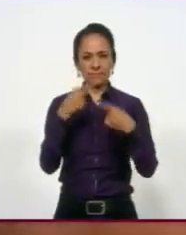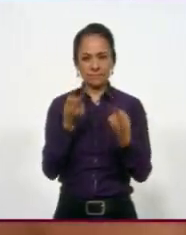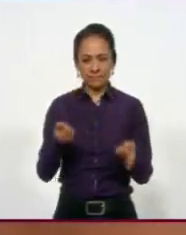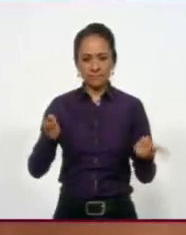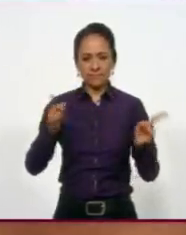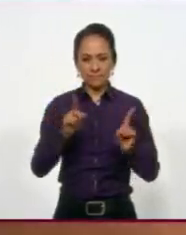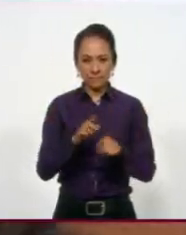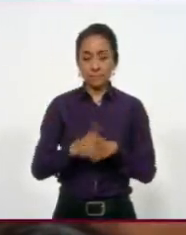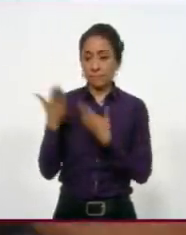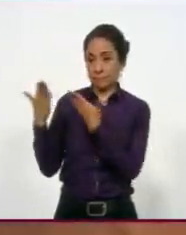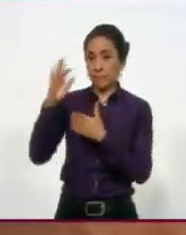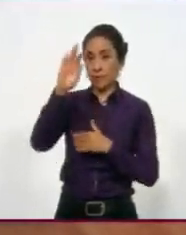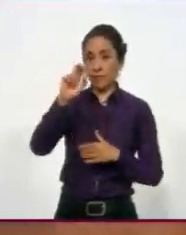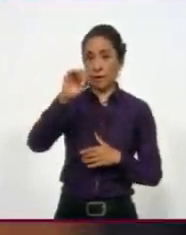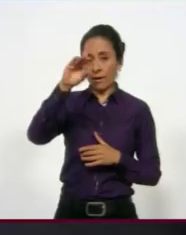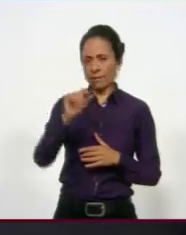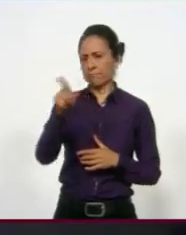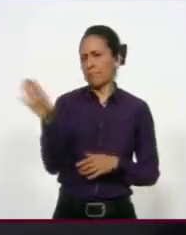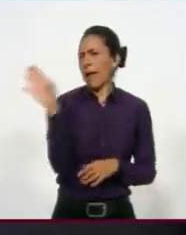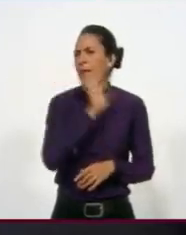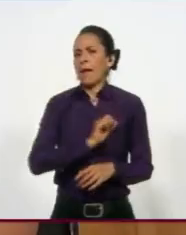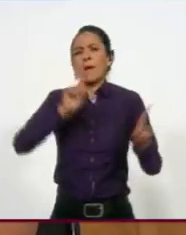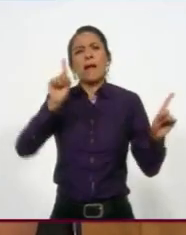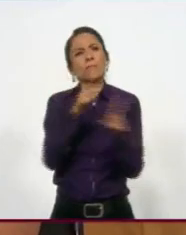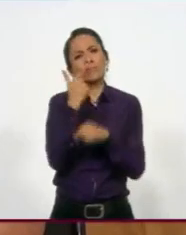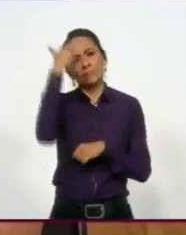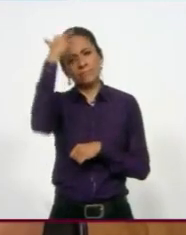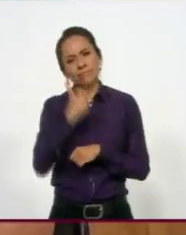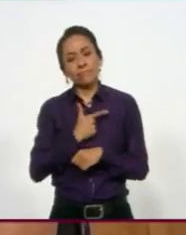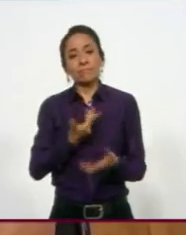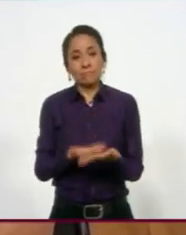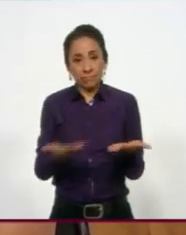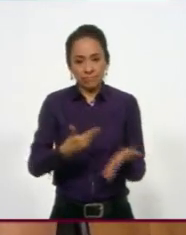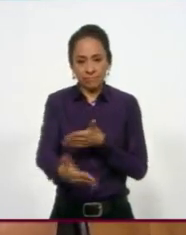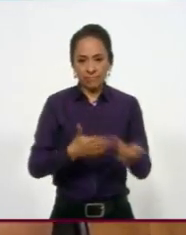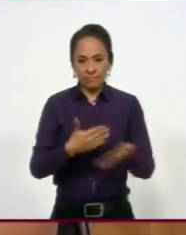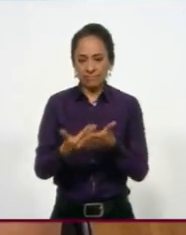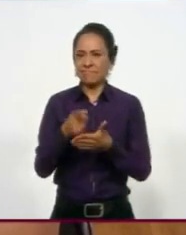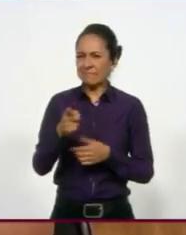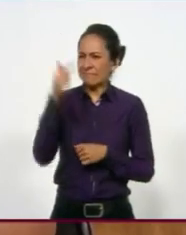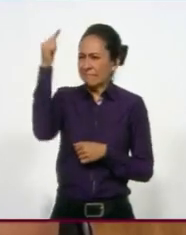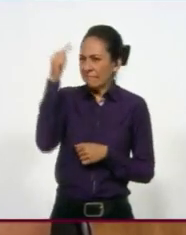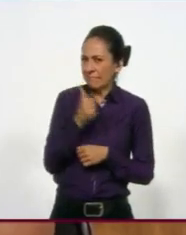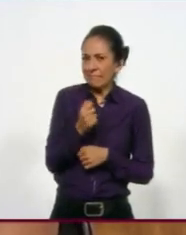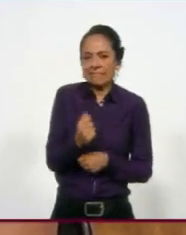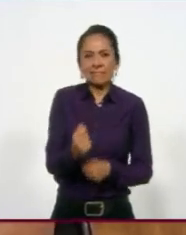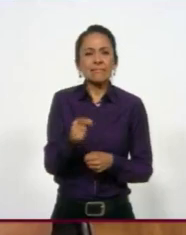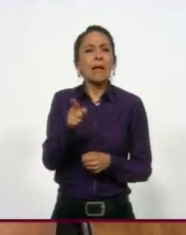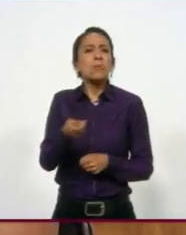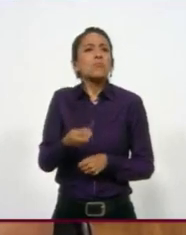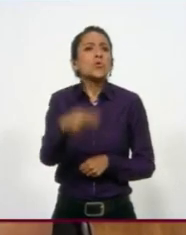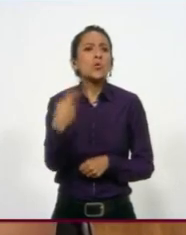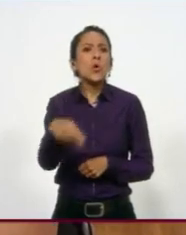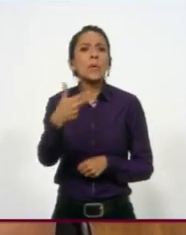Él es Fernando, un trovador contemporáneo que en el espacio nocturno del Cervantino, el trasnoche, se hace llamar Güe